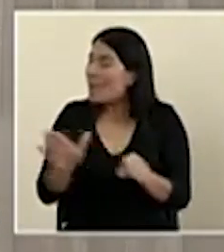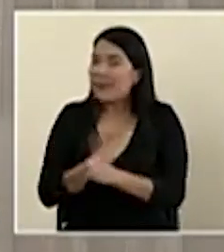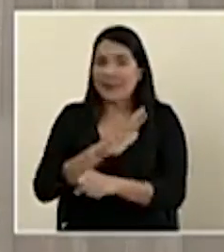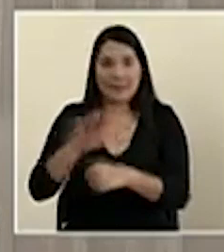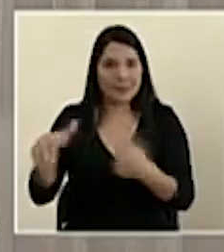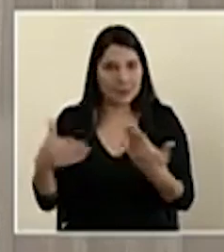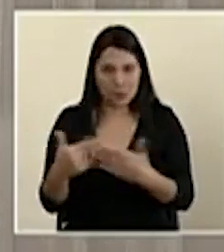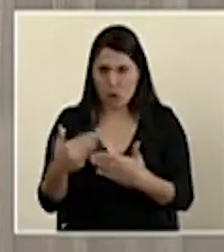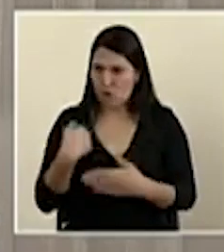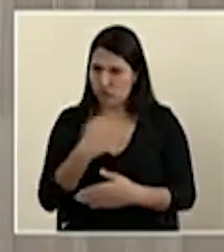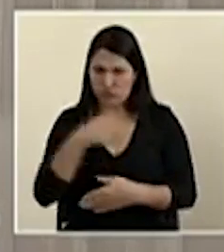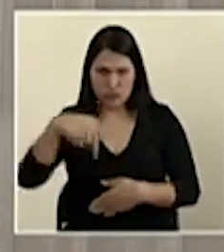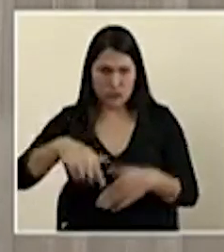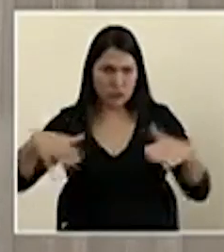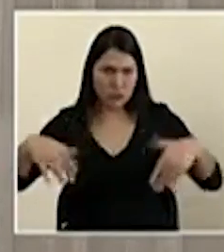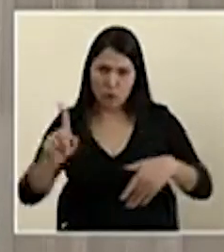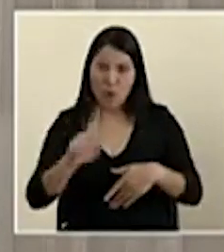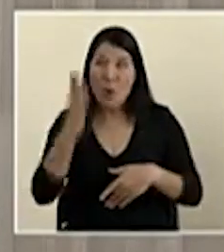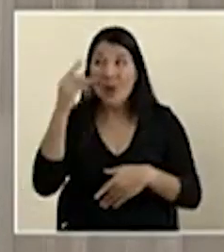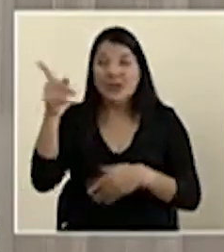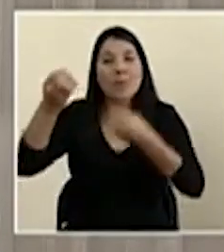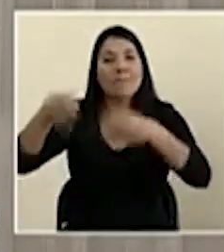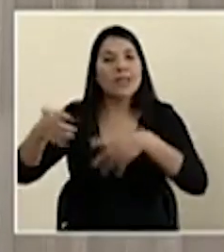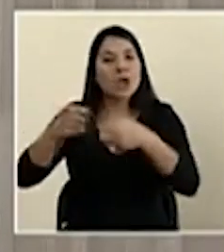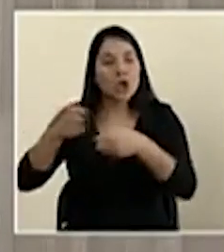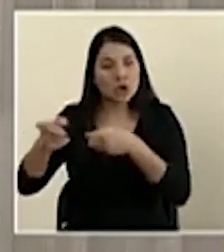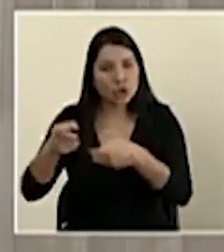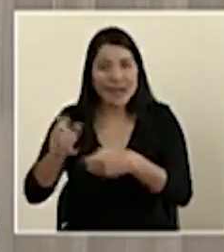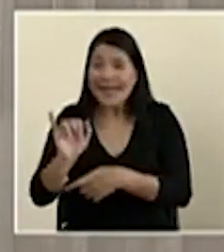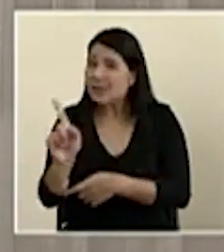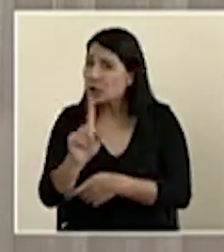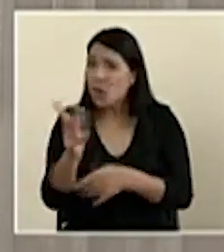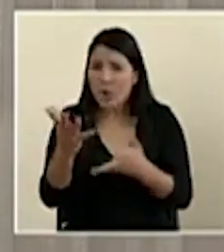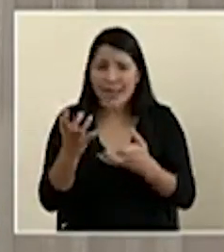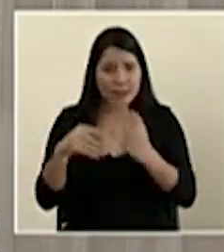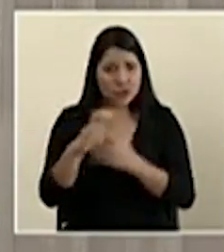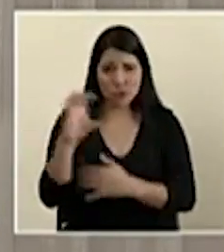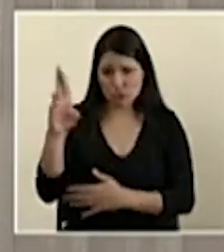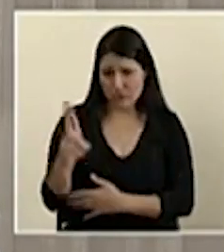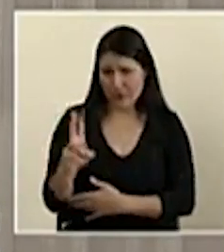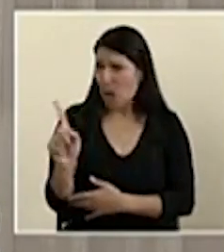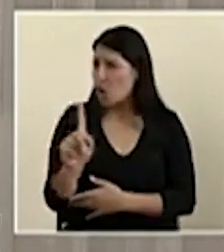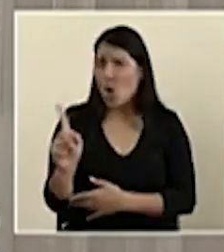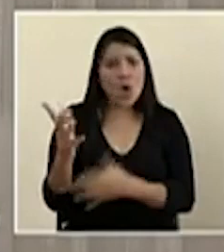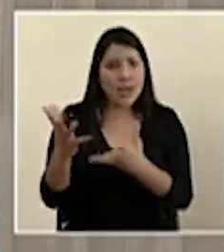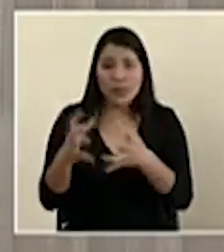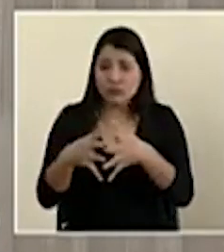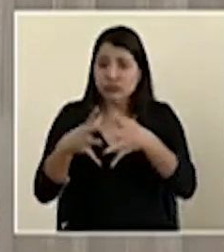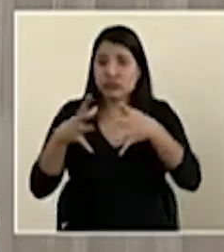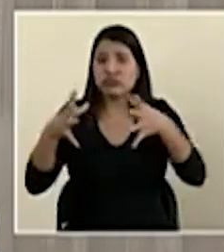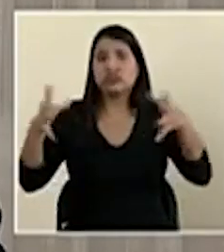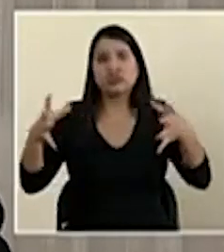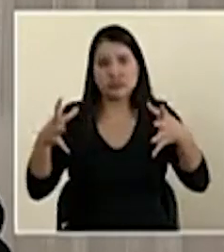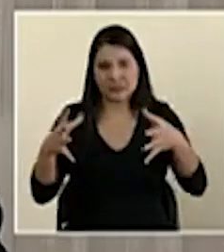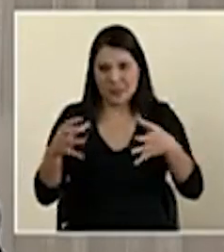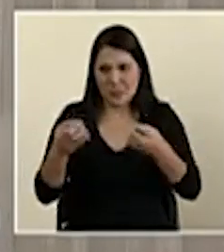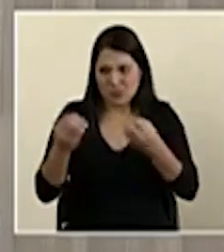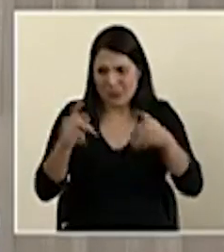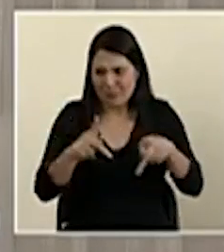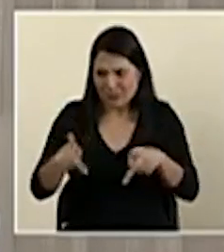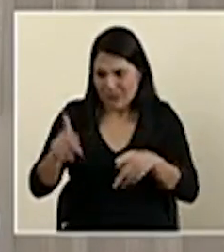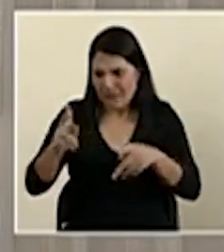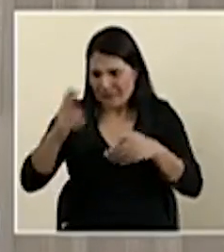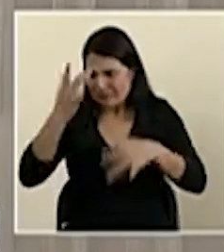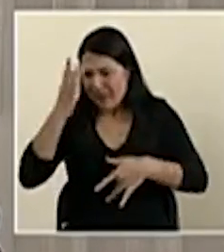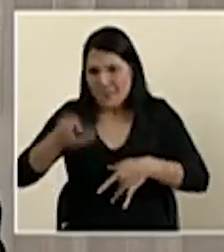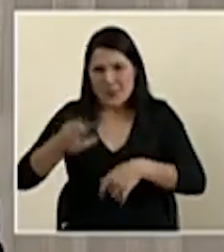actividades. ¿Por qué? Porque la curva se les fue de las manos. Y eso es lo que no queremos en nuestro país. No queremos que esa curva se vaya de las manos para no tener que hacer